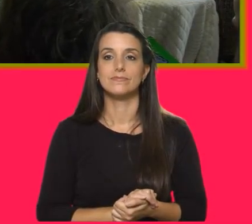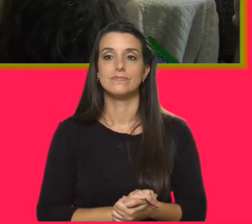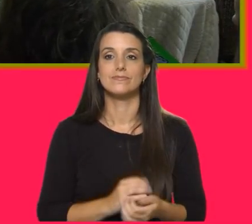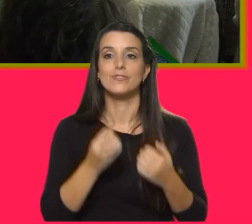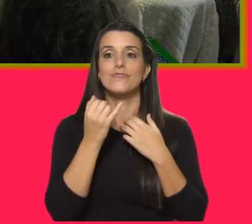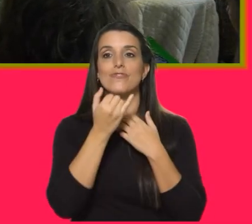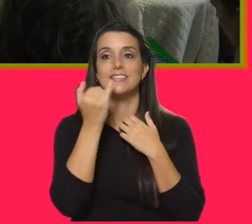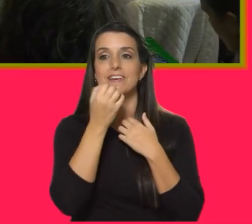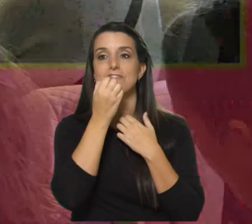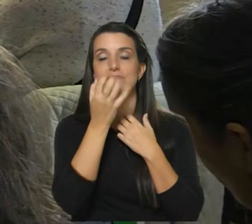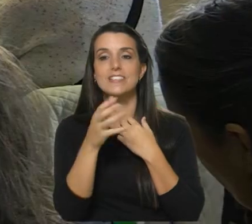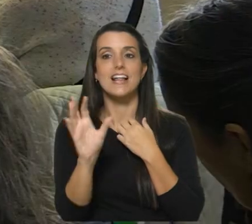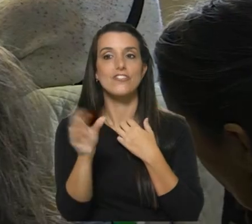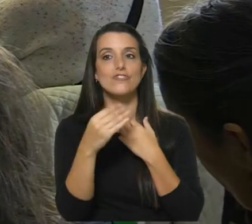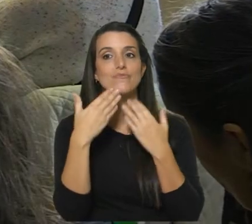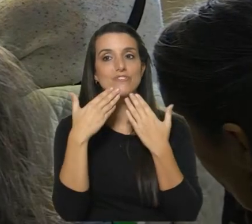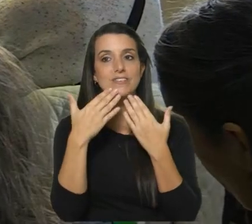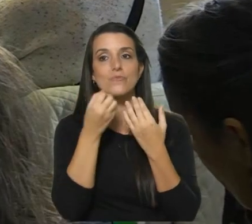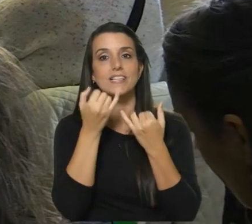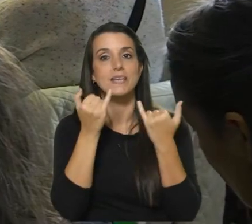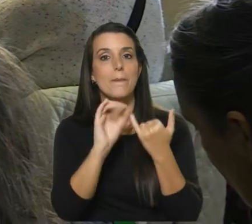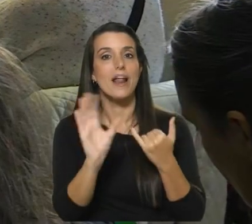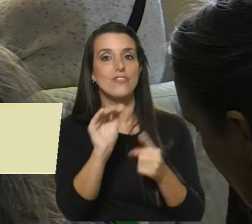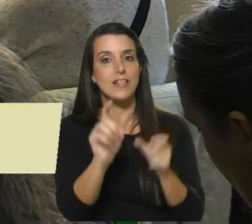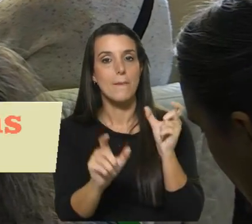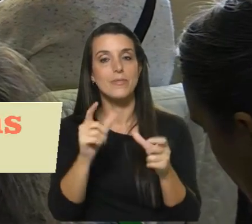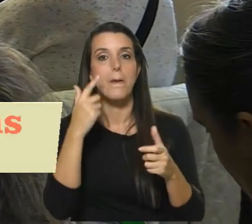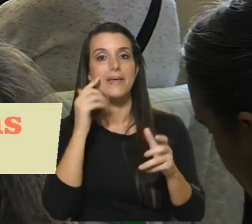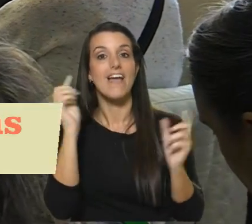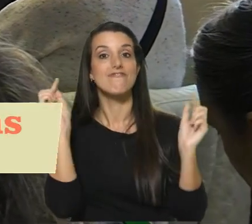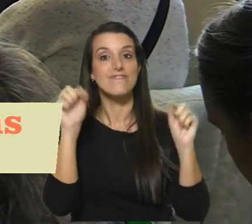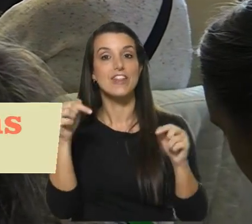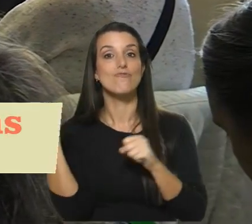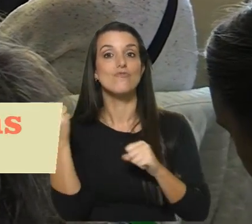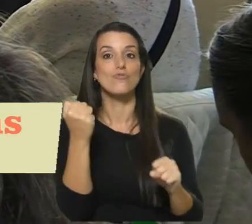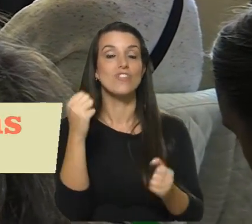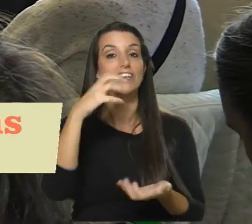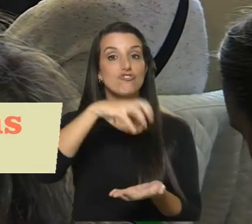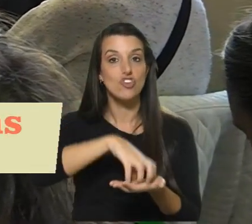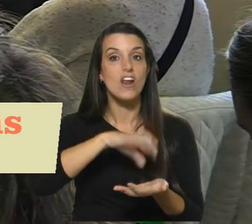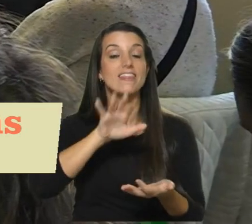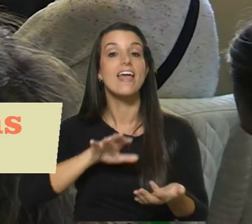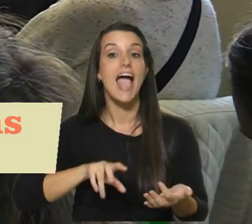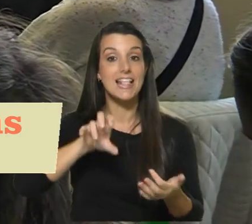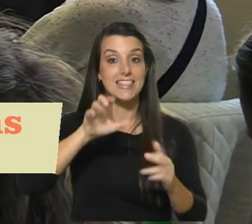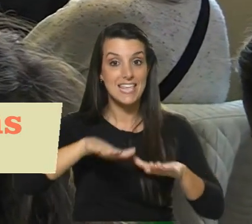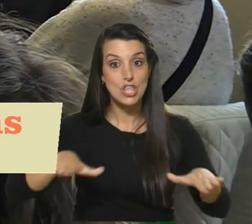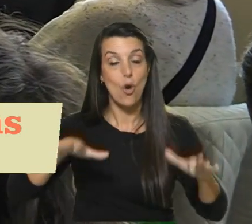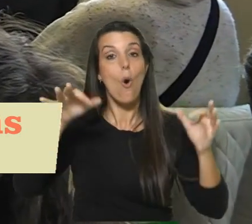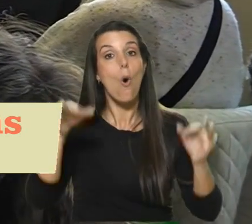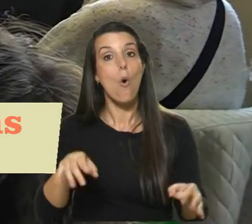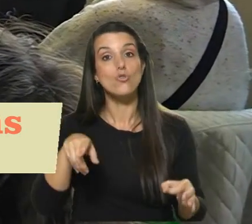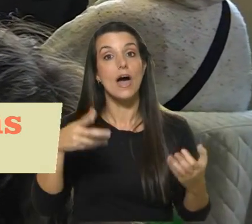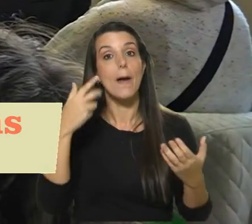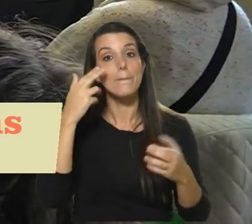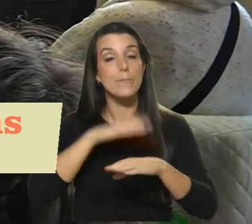Buen día Leo, muchísimas gracias. Buenos días para todos. Mirá, llegamos hasta la Fundación Pelufo Gíens, porque aquí, en este momento,